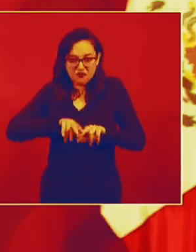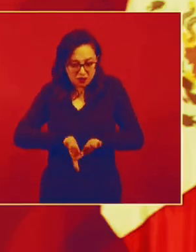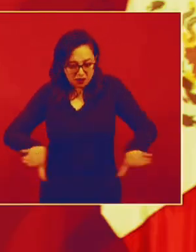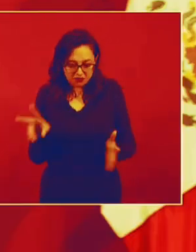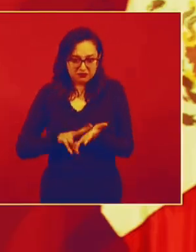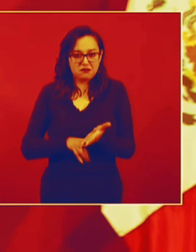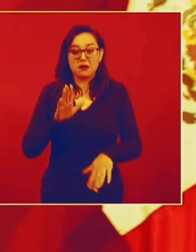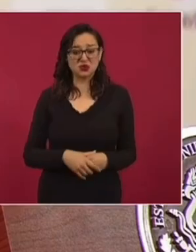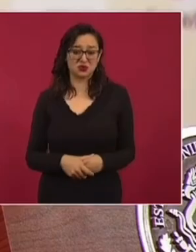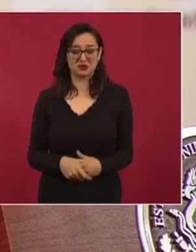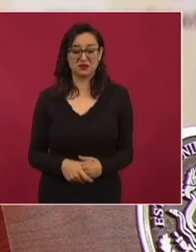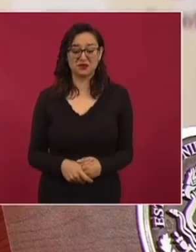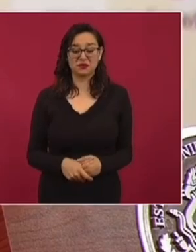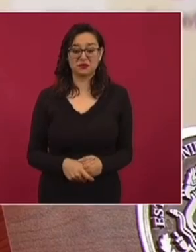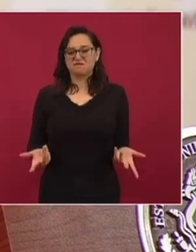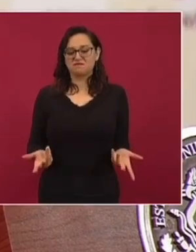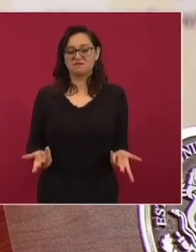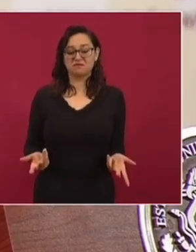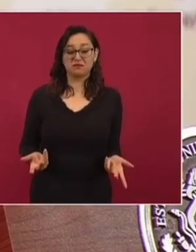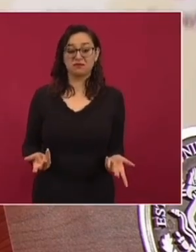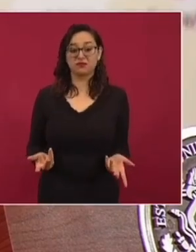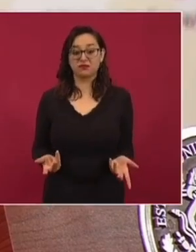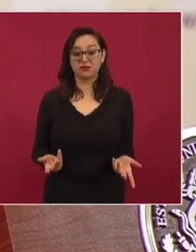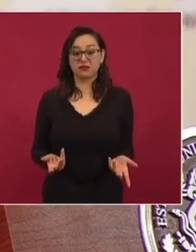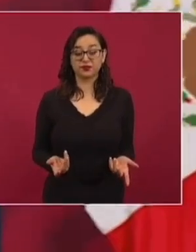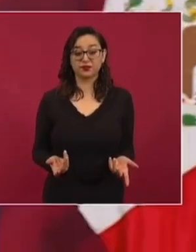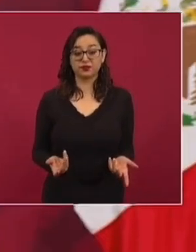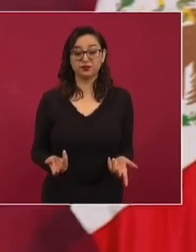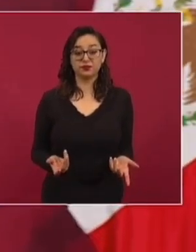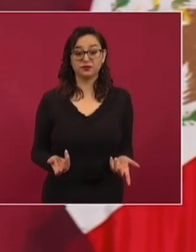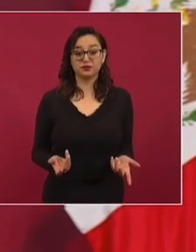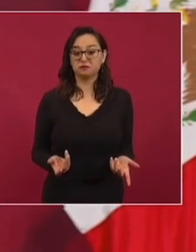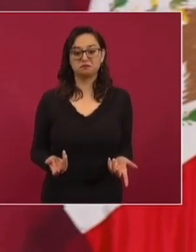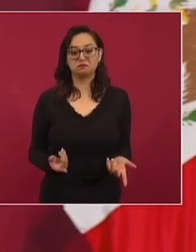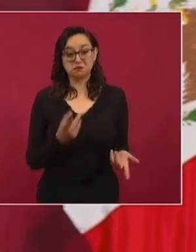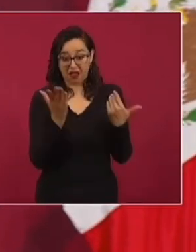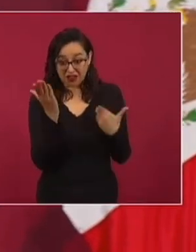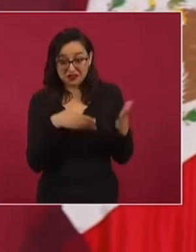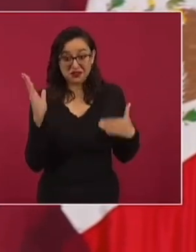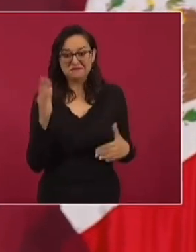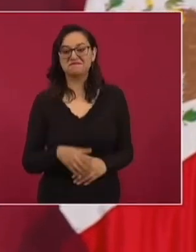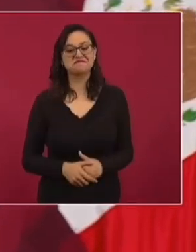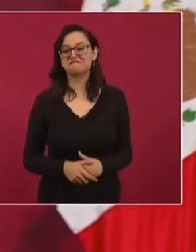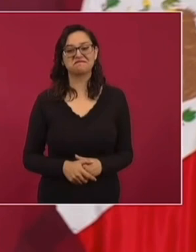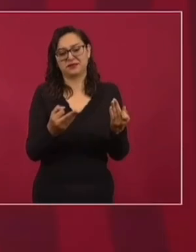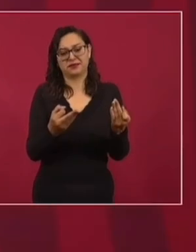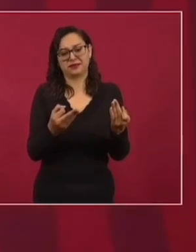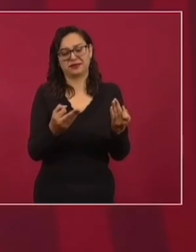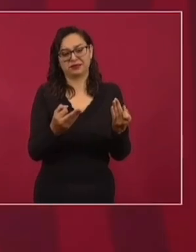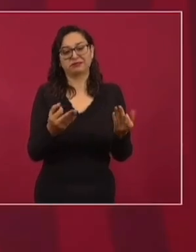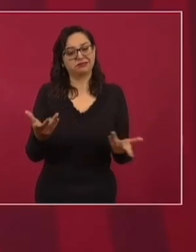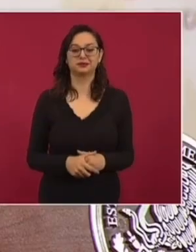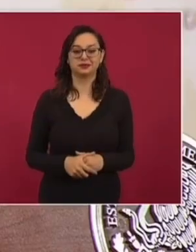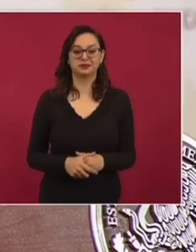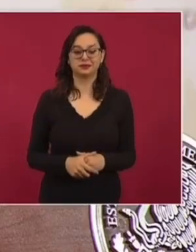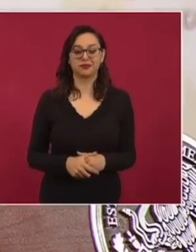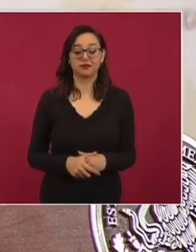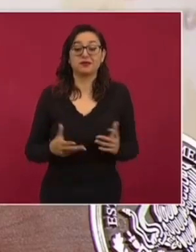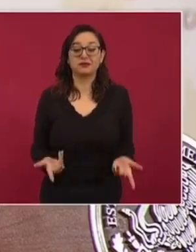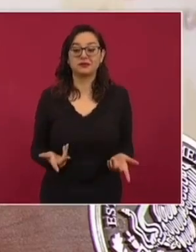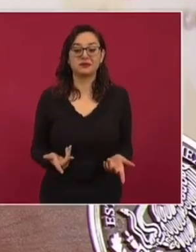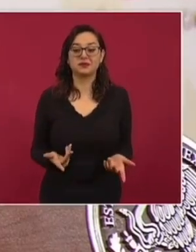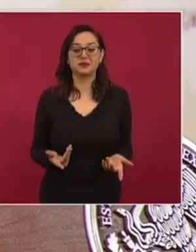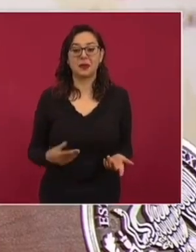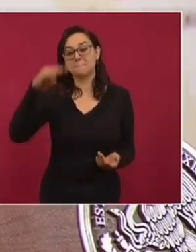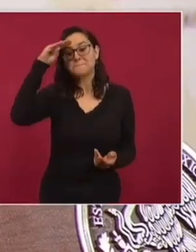Son unos falsarios. Entonces, no van a prosperar. Porque el pueblo es mucha pieza. Y ellos